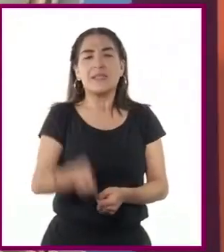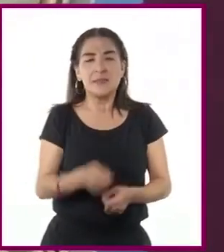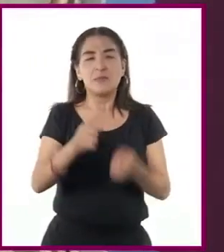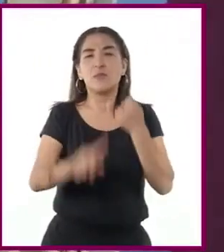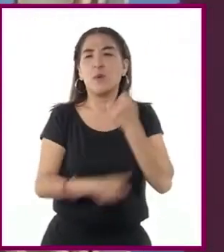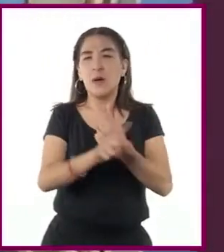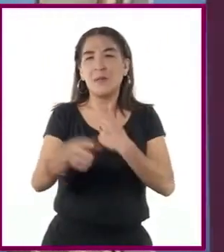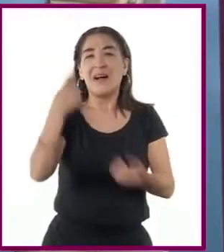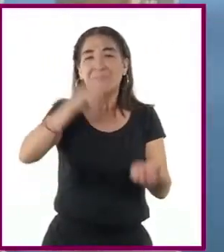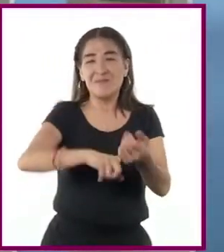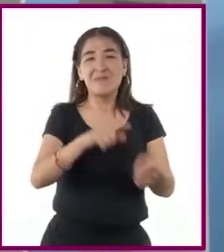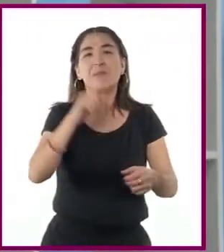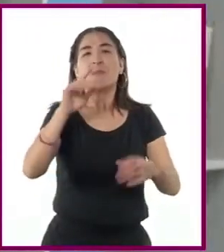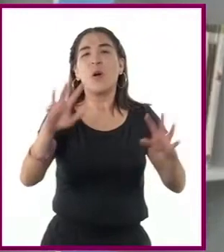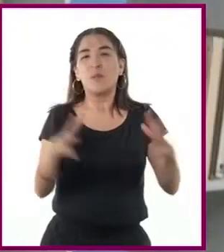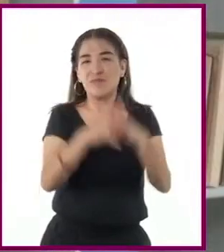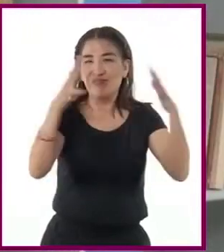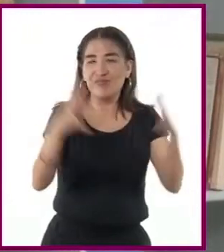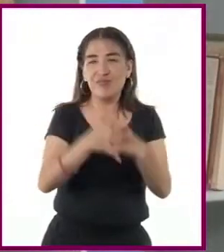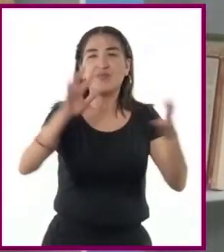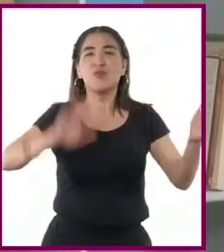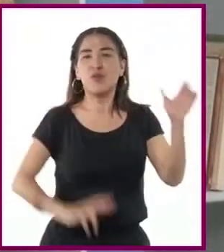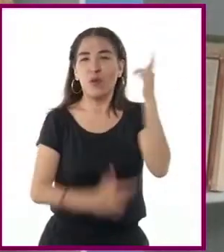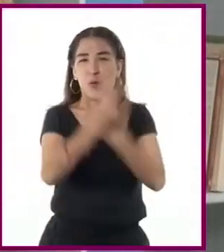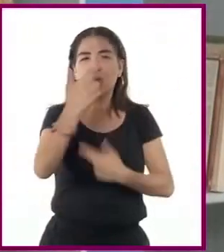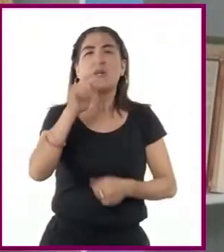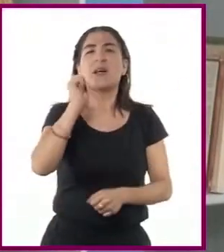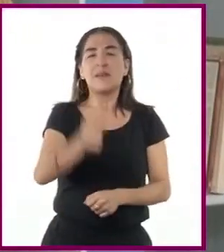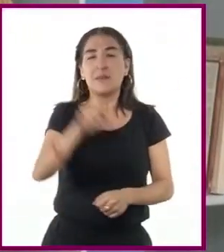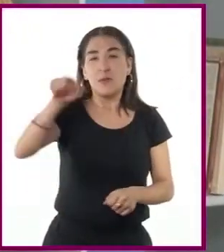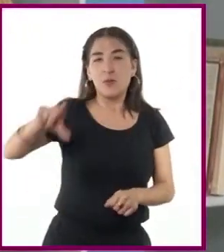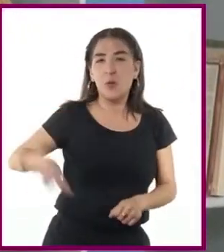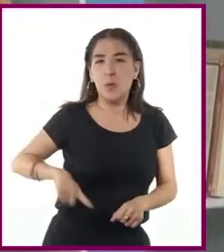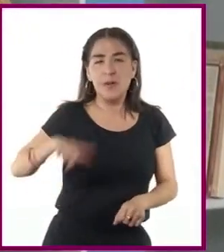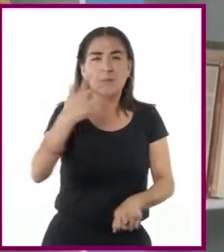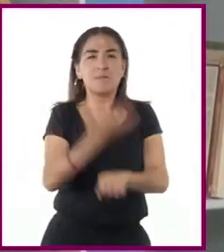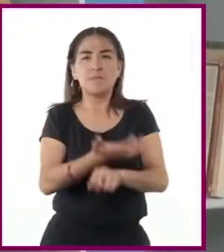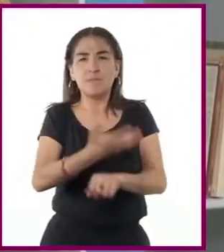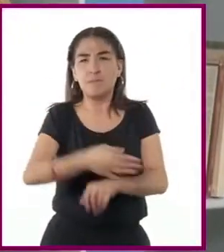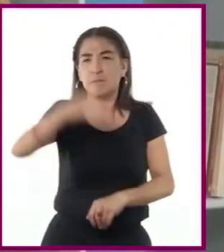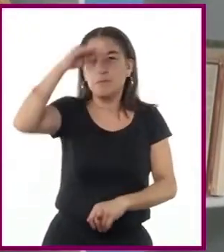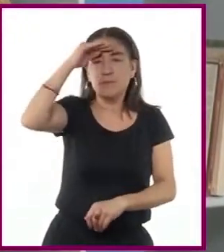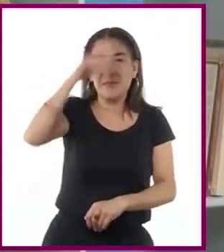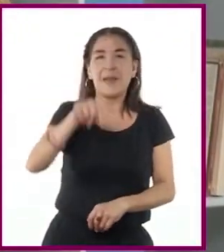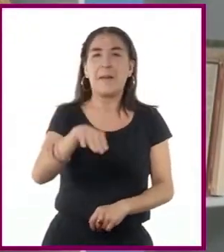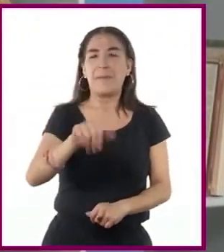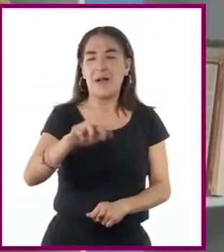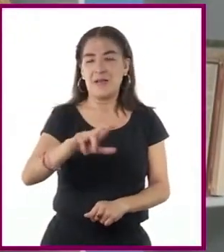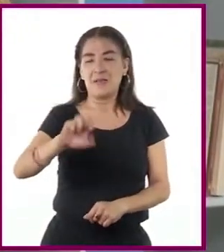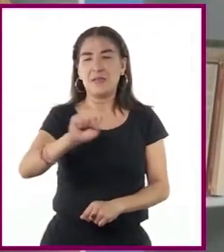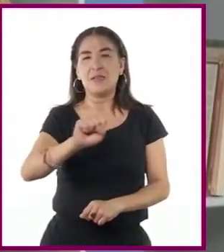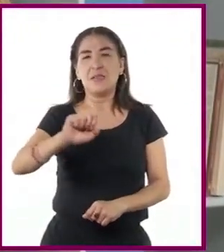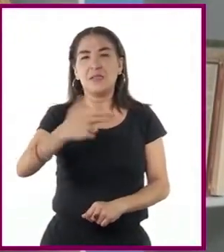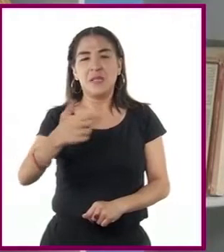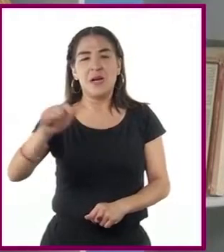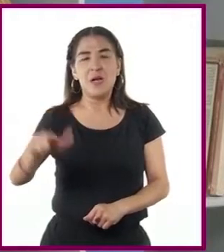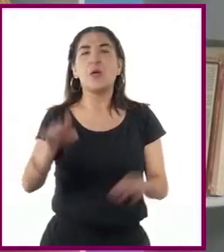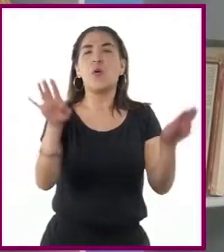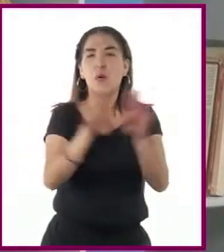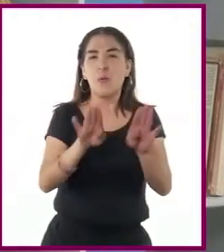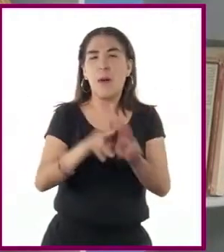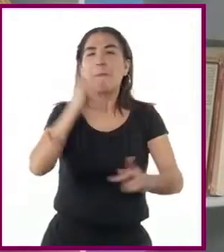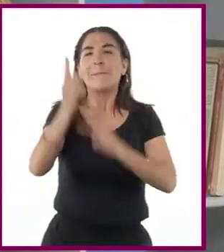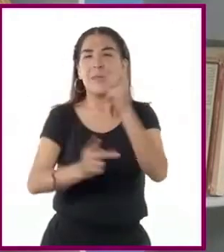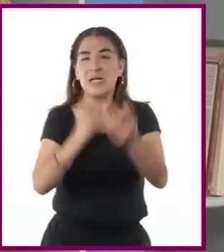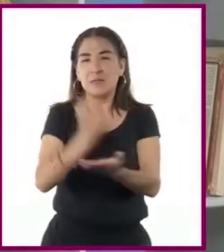al estallido de revoluciones socialistas, el gobierno estadounidense puso en práctica el Plan Marshall. A través de préstamos y